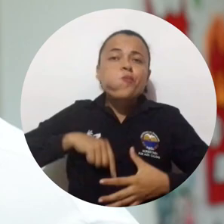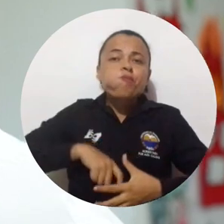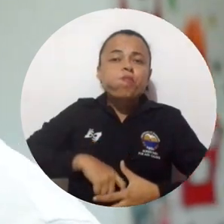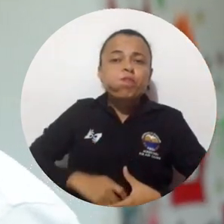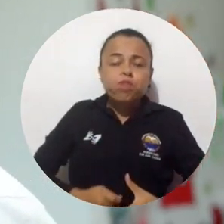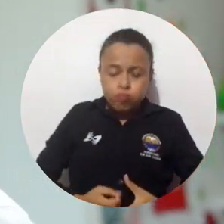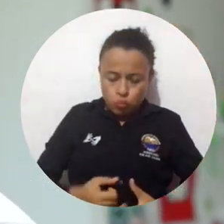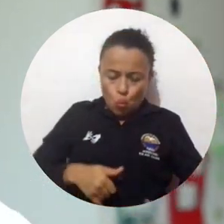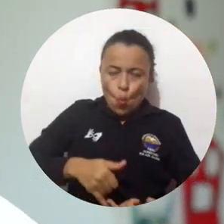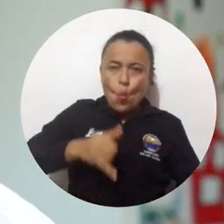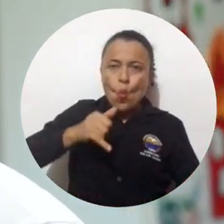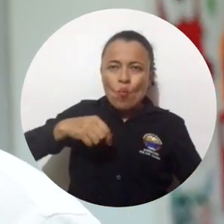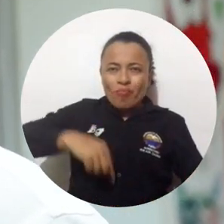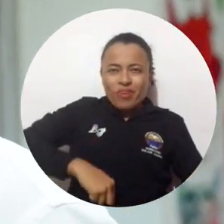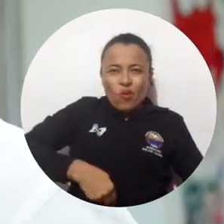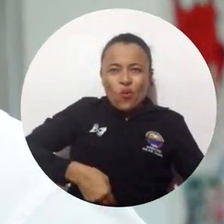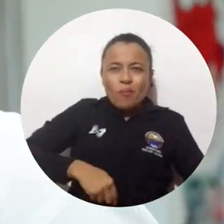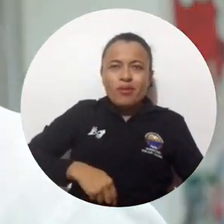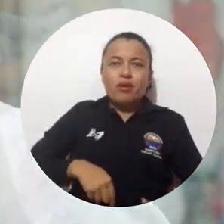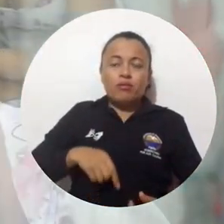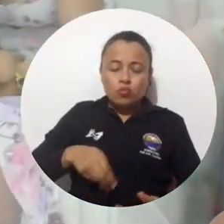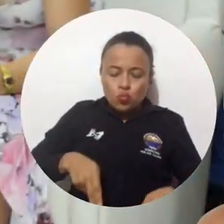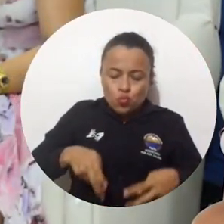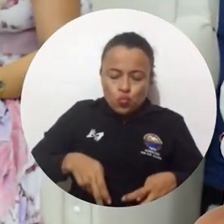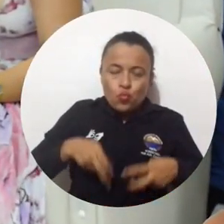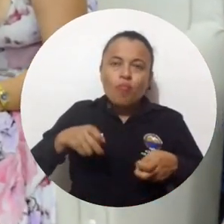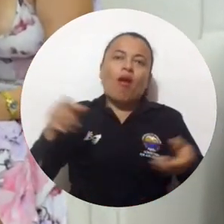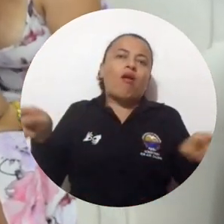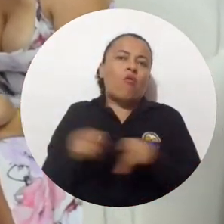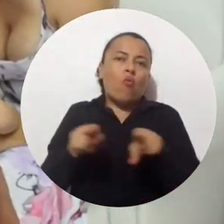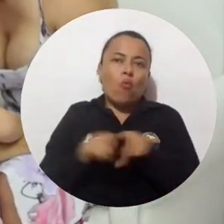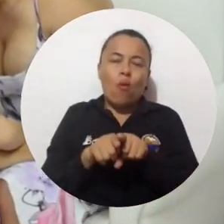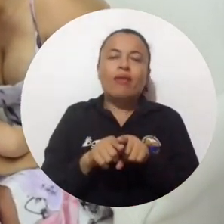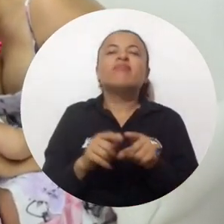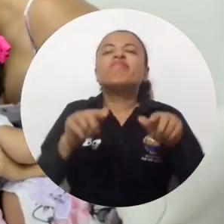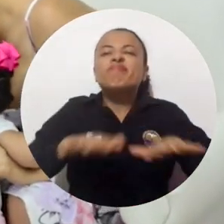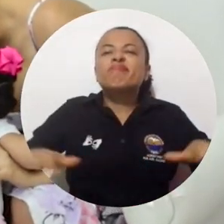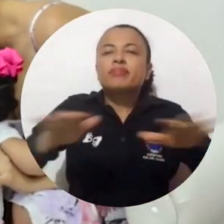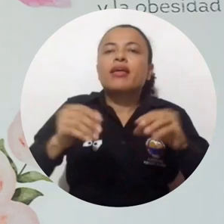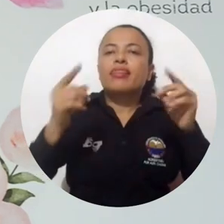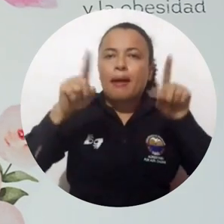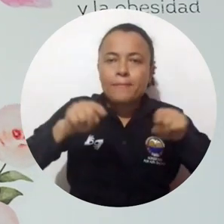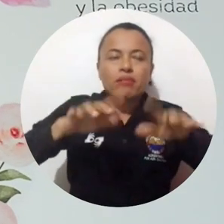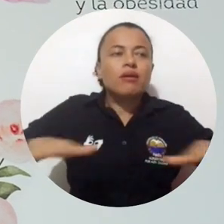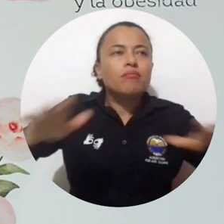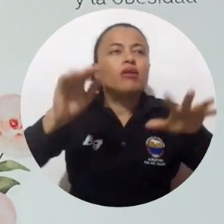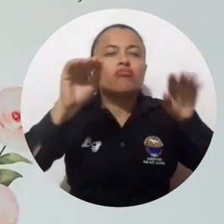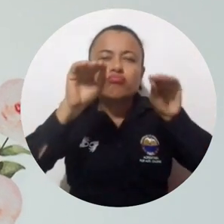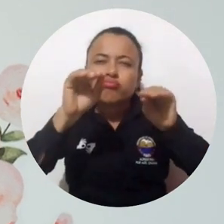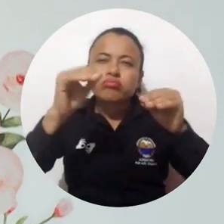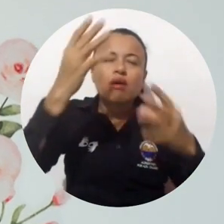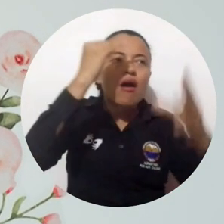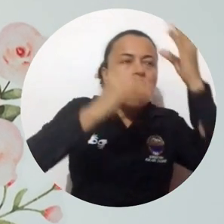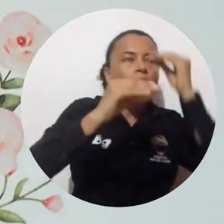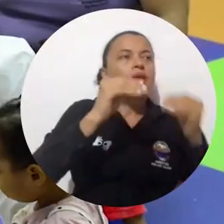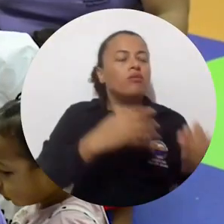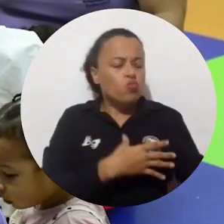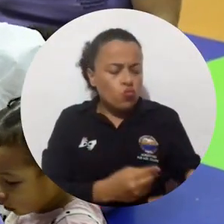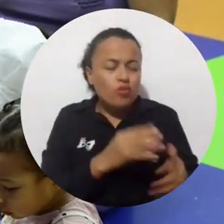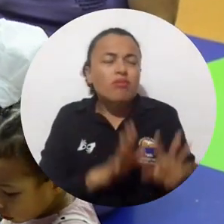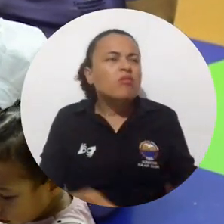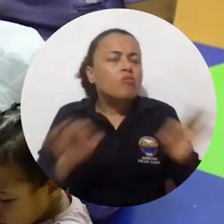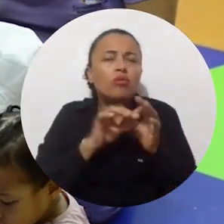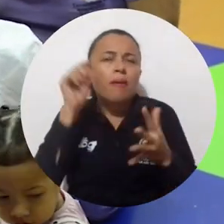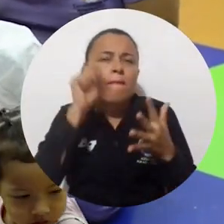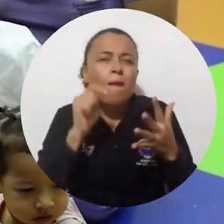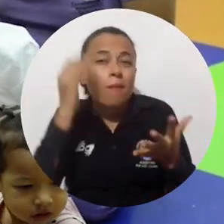conectados con la mamá, con el cordón umbilical, nos estamos nutriendo. Tiene además un espacio de concientización y de talleres permanentes que se hacen sobre las ventajas de la